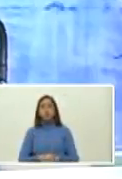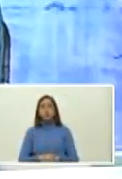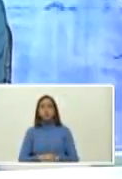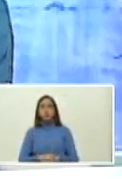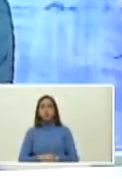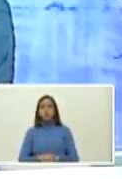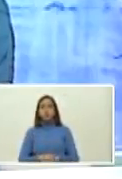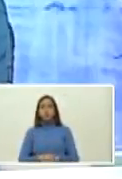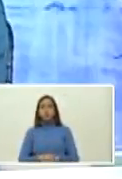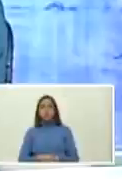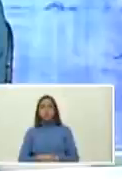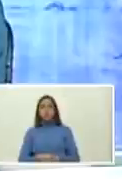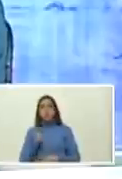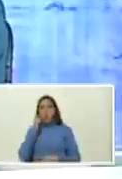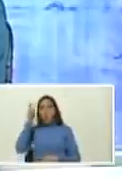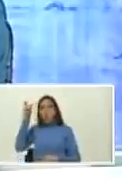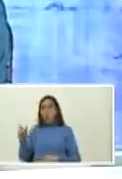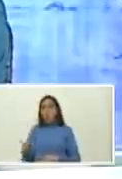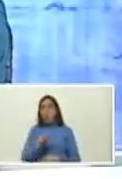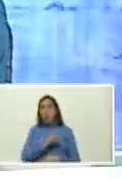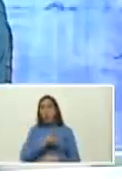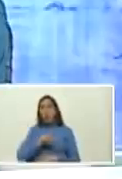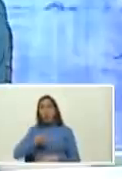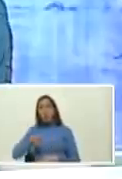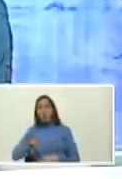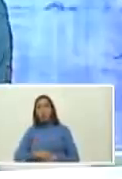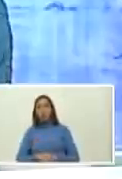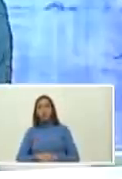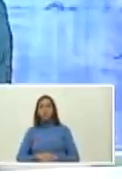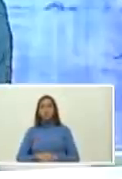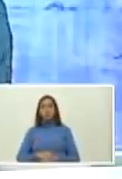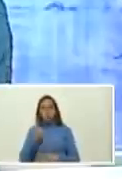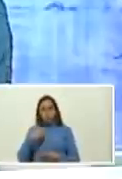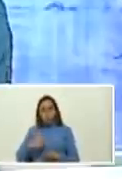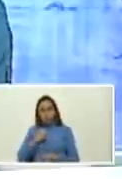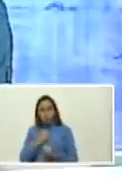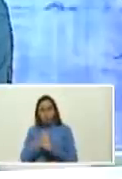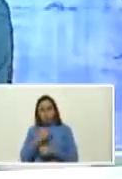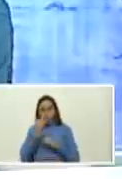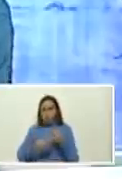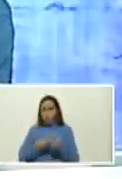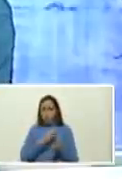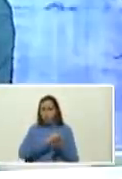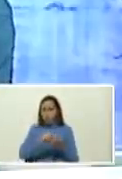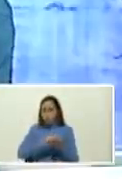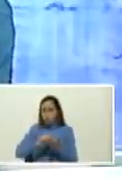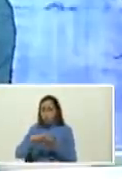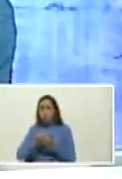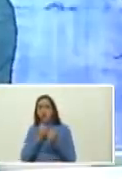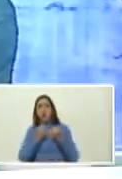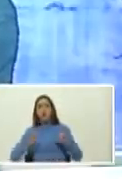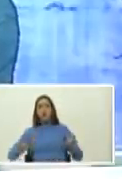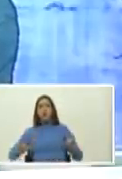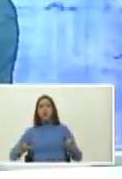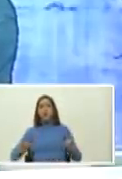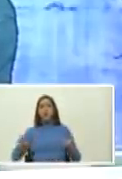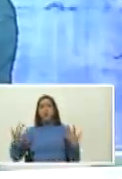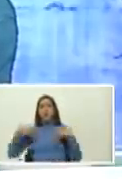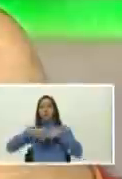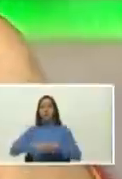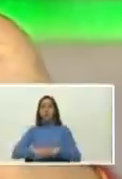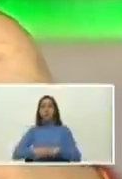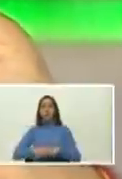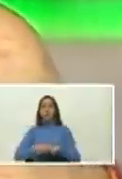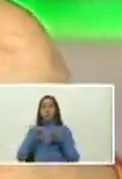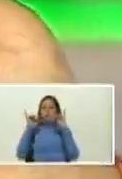de César Regifo aquí debe estar varias obras de César Regifo La Independencia con un trabajo